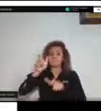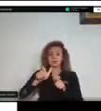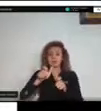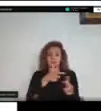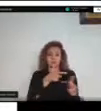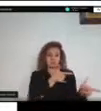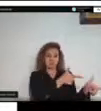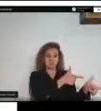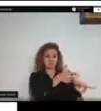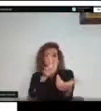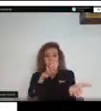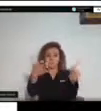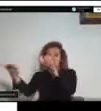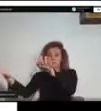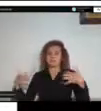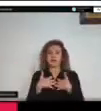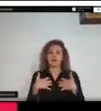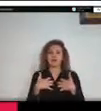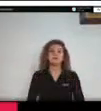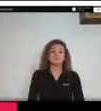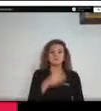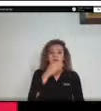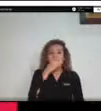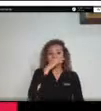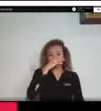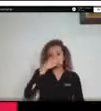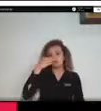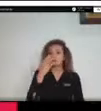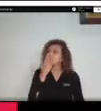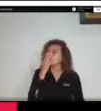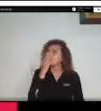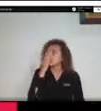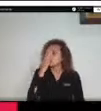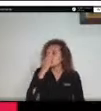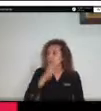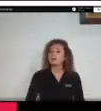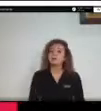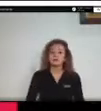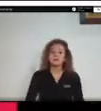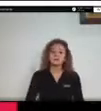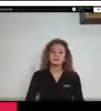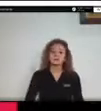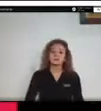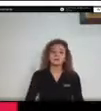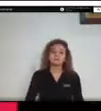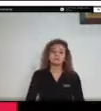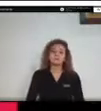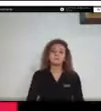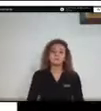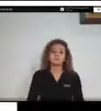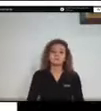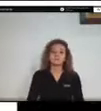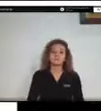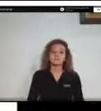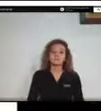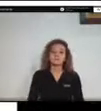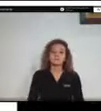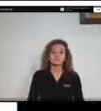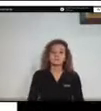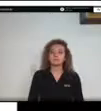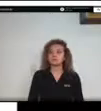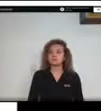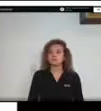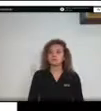terminamos matándolos ¿qué dificultades presentamos para evitarlo? para evitar los incendios forestales